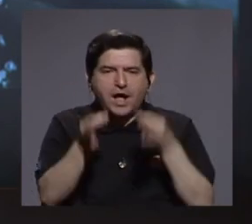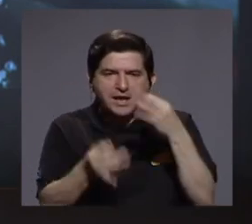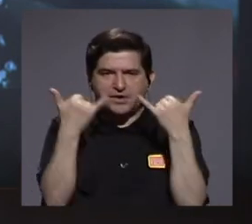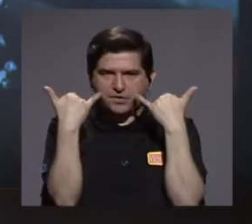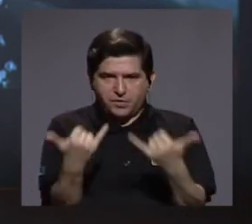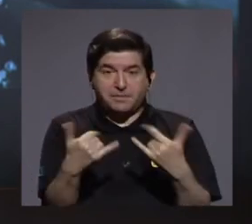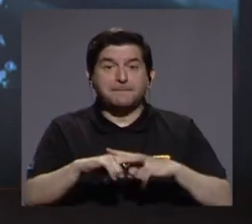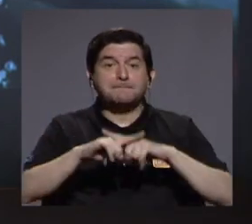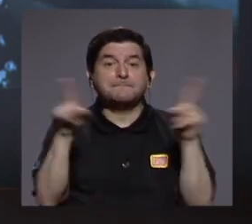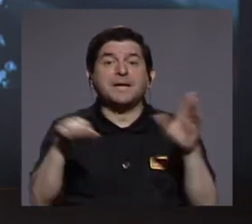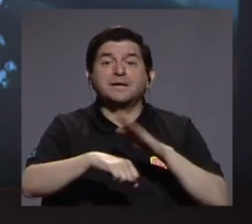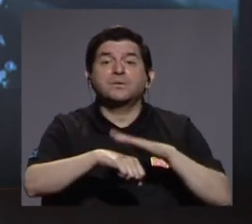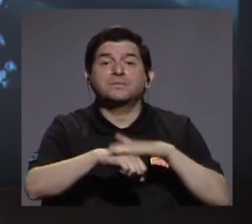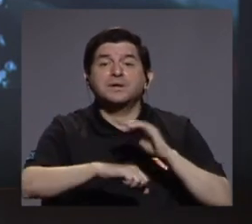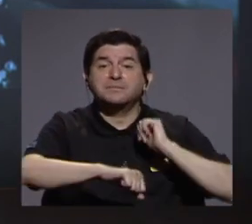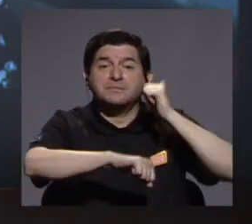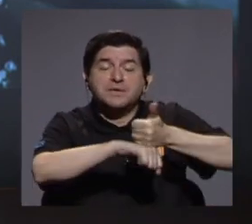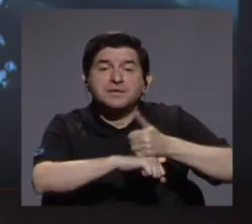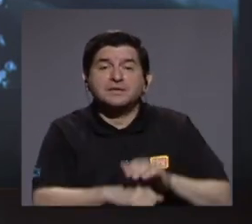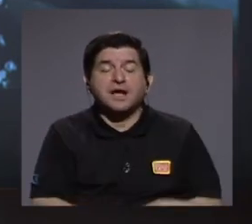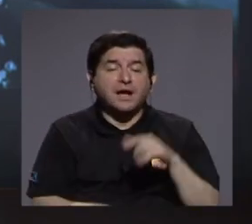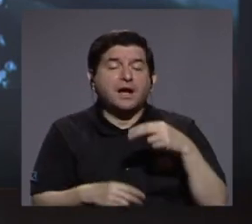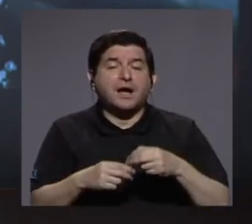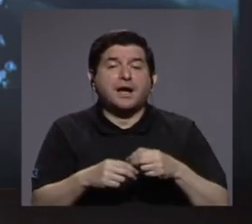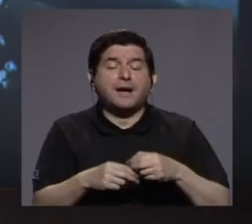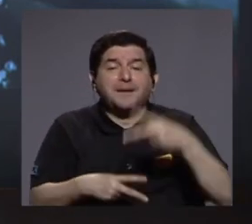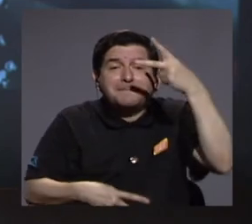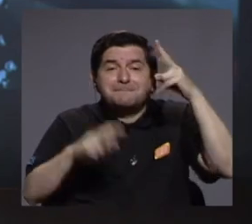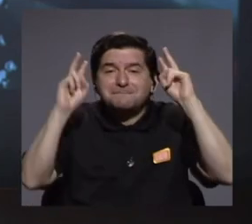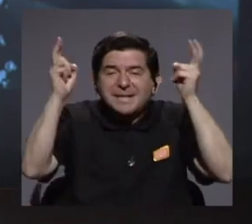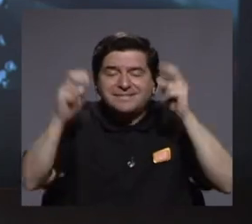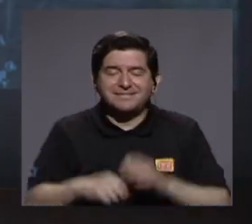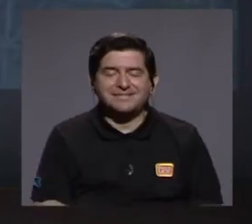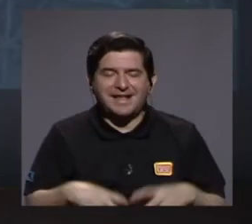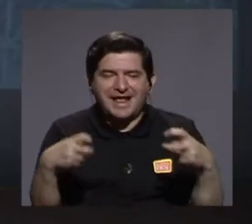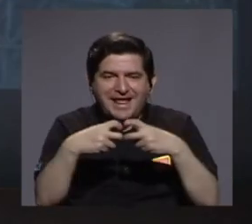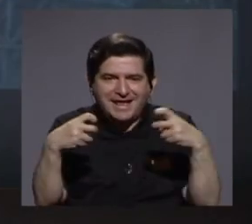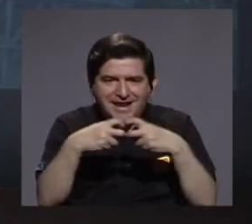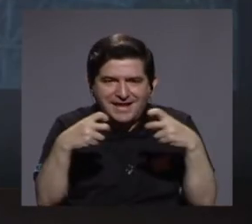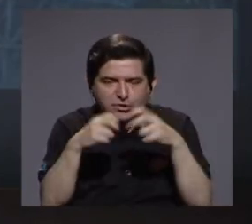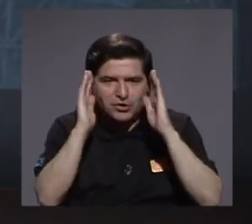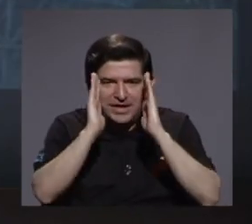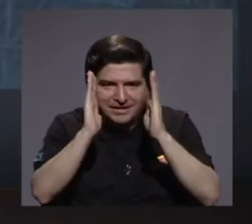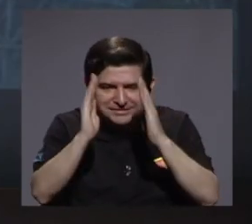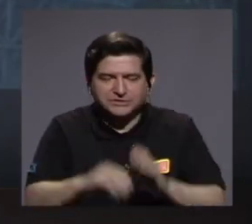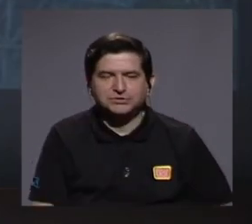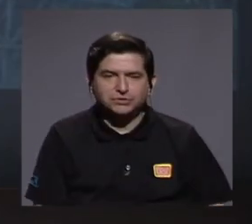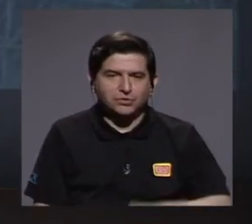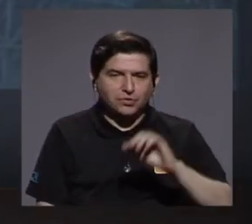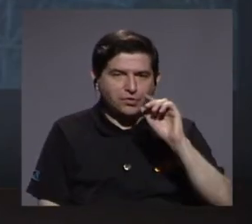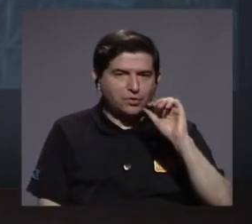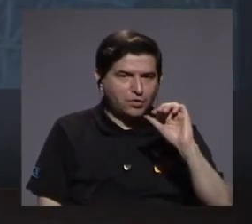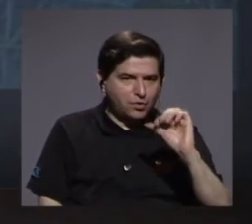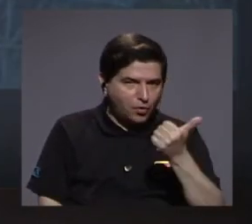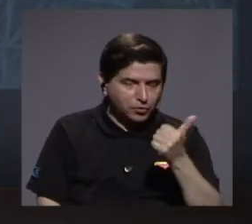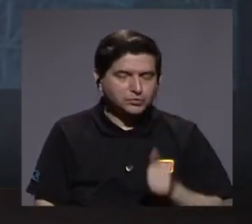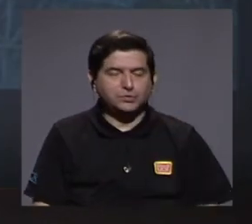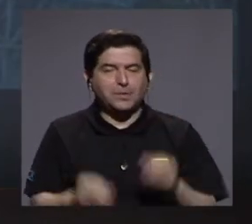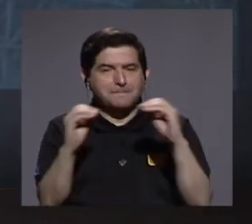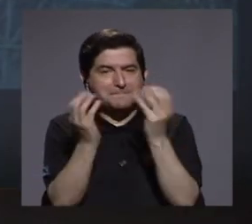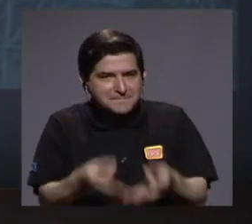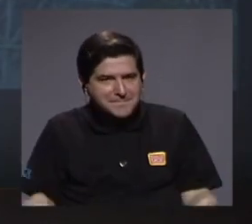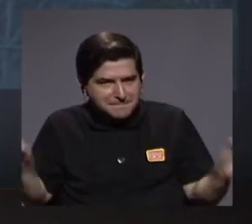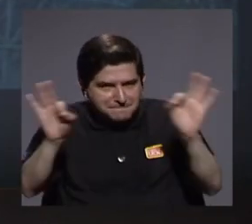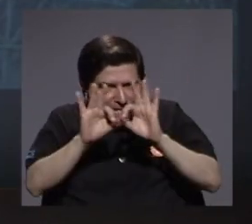vigente, pero que permita crear esas ventanillas digitales electrónicas. Y por último, uno de los elementos más importantes